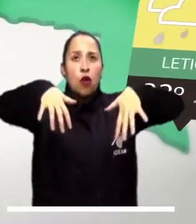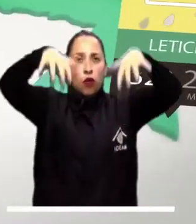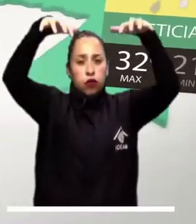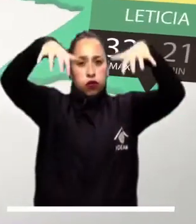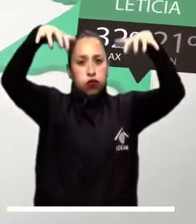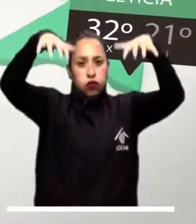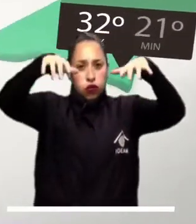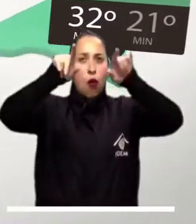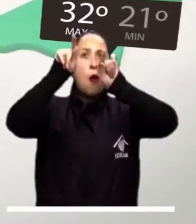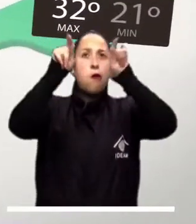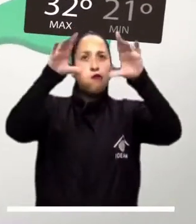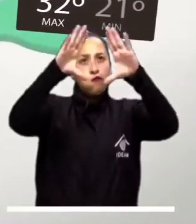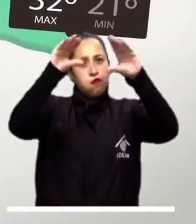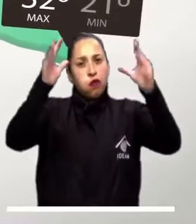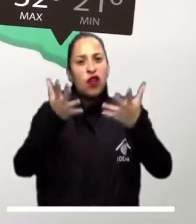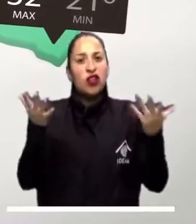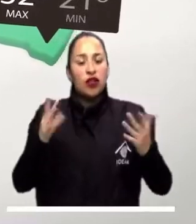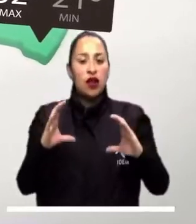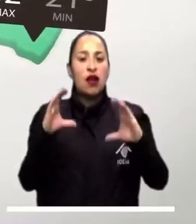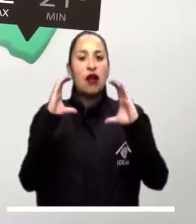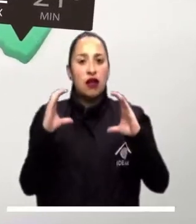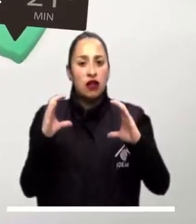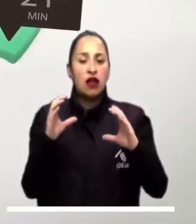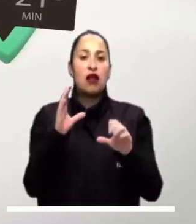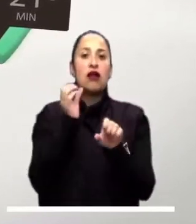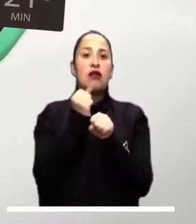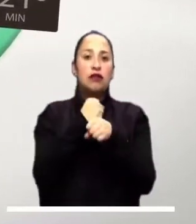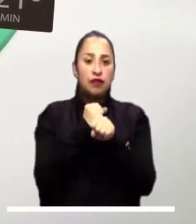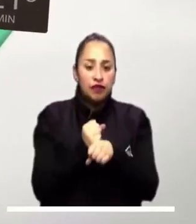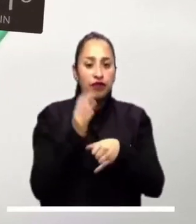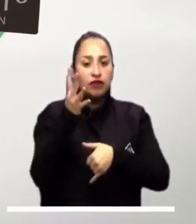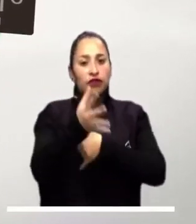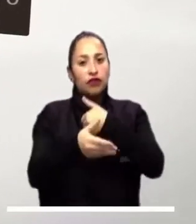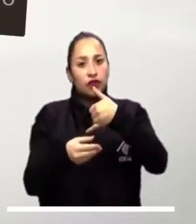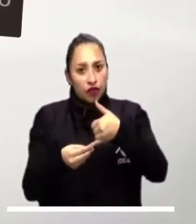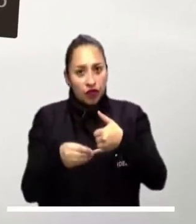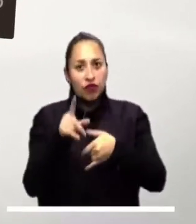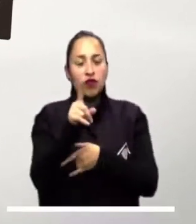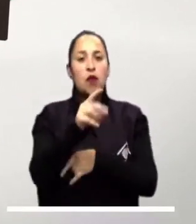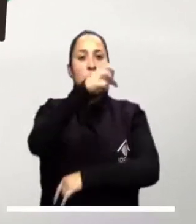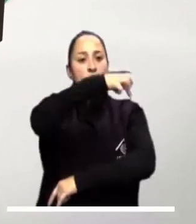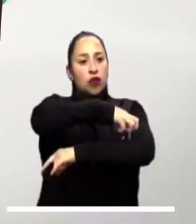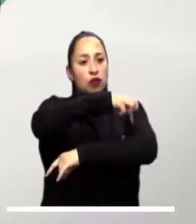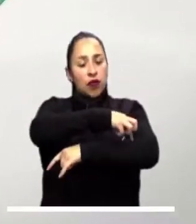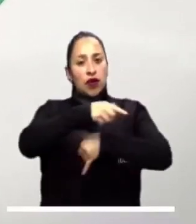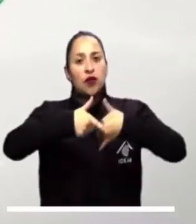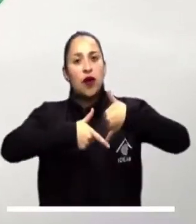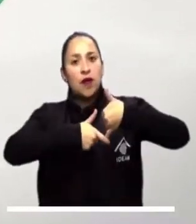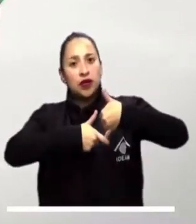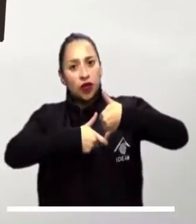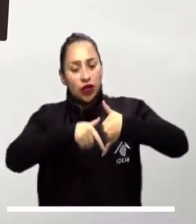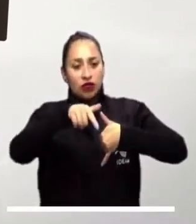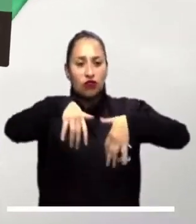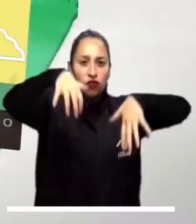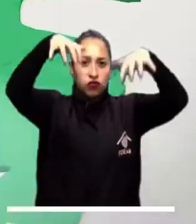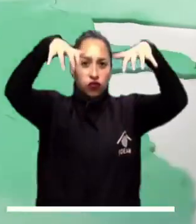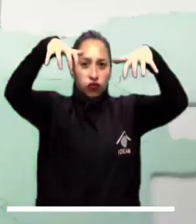y posibles tormentas. Guaviare, Baupés, Putumayo y Amazonas.